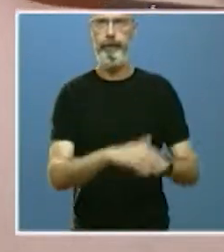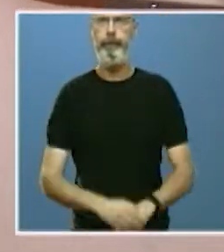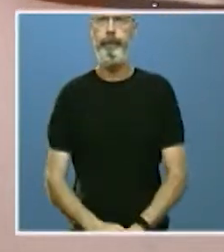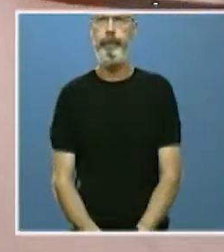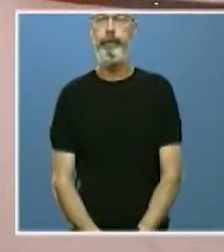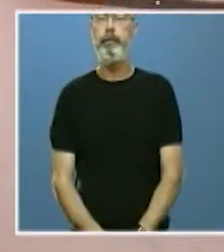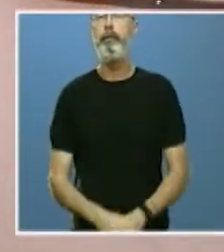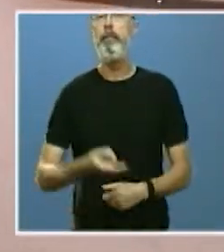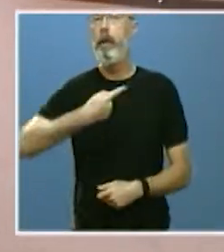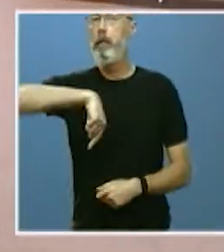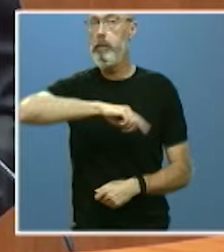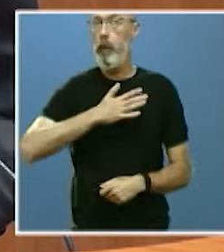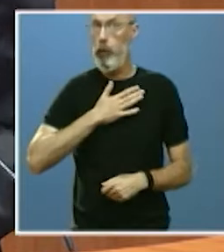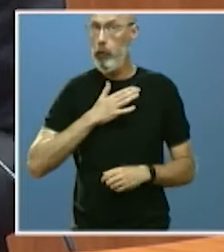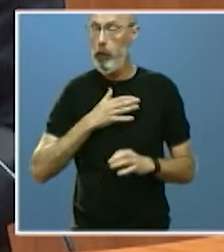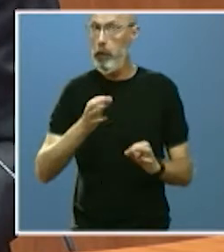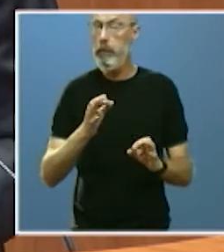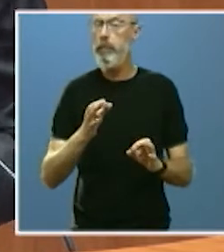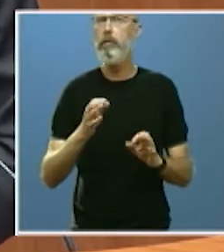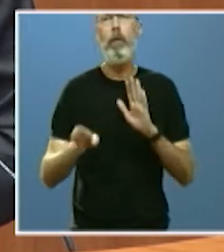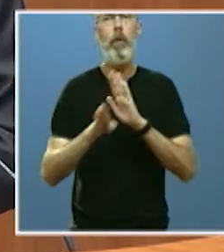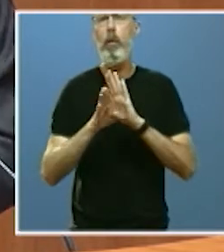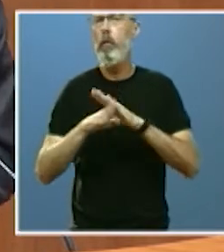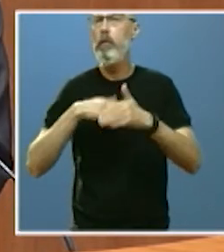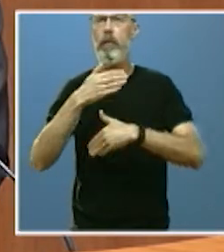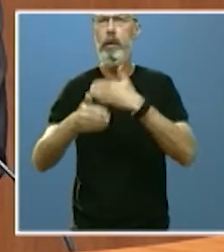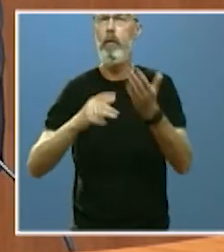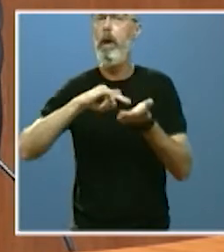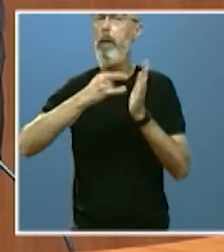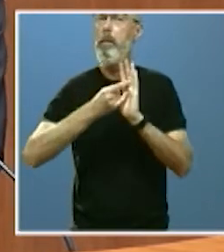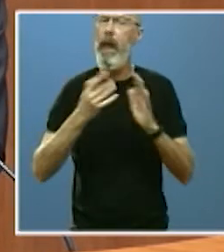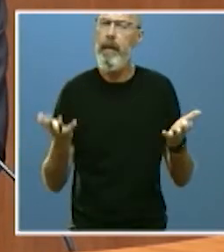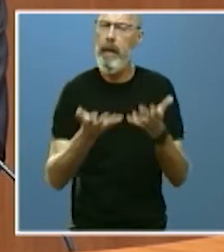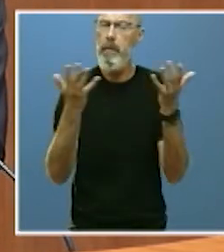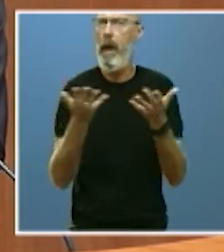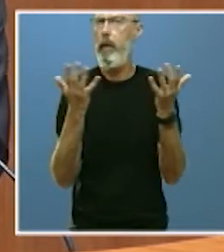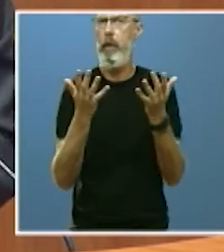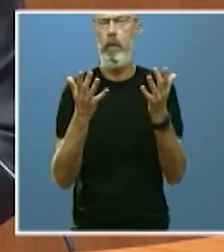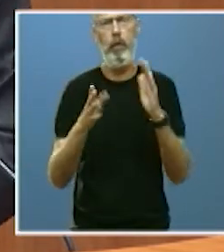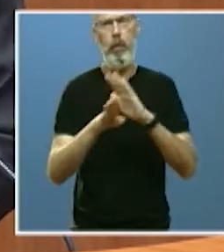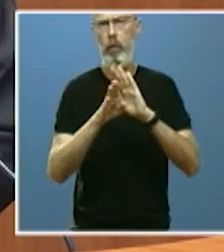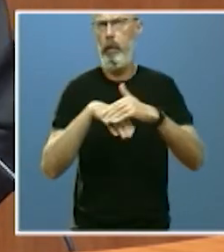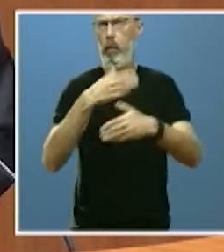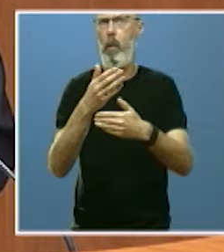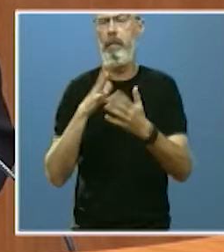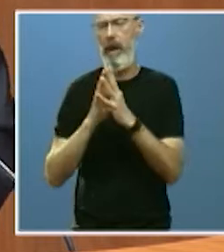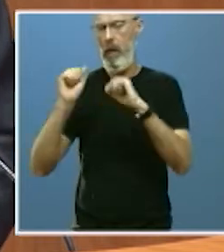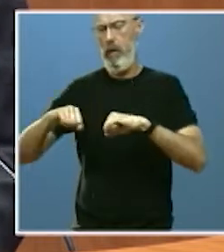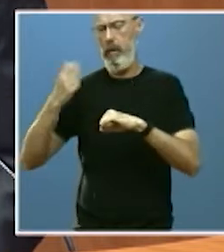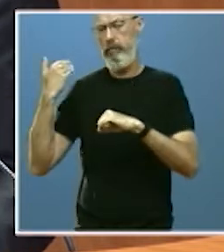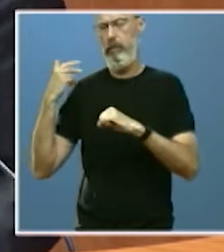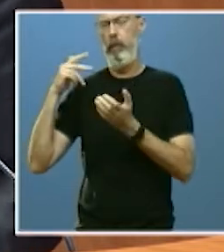Por nuestra parte, seguiremos desarrollando el plan de denominación de los mismos que se pactó aquí en 2016.